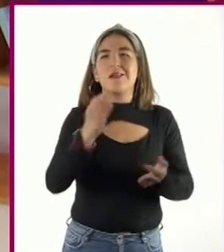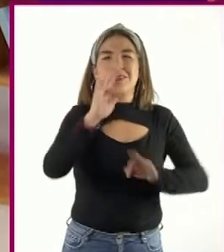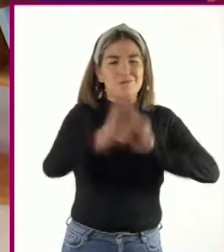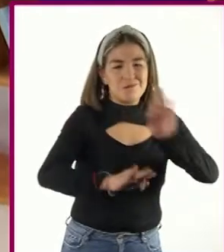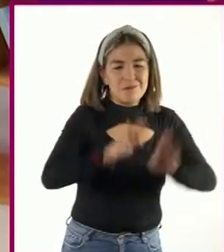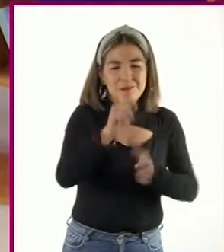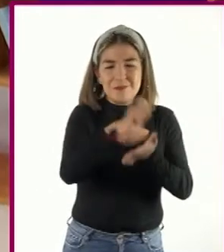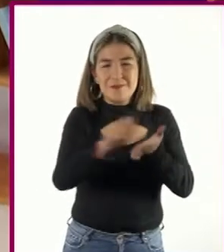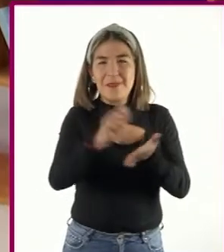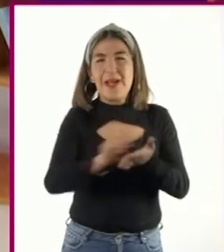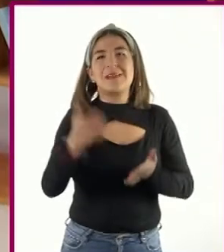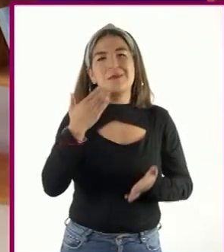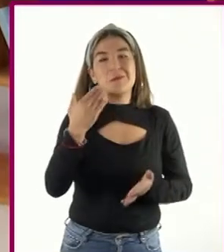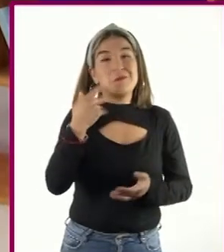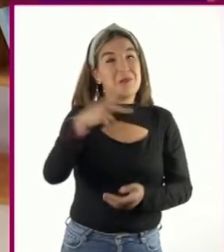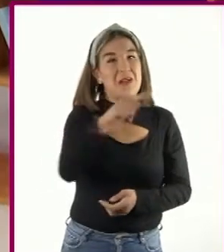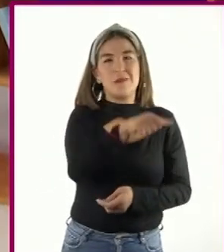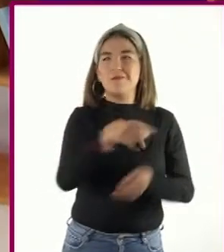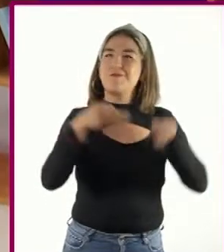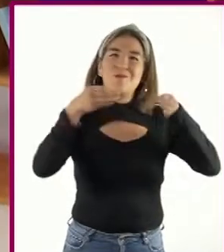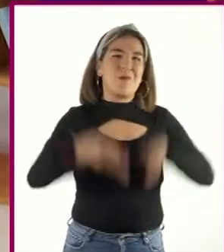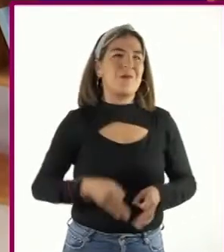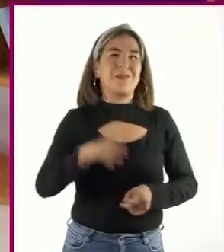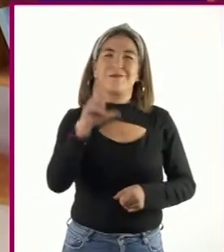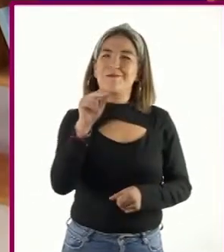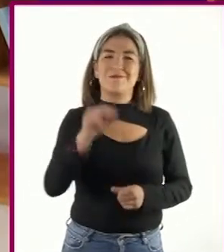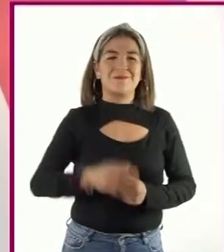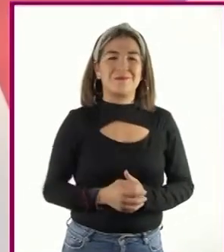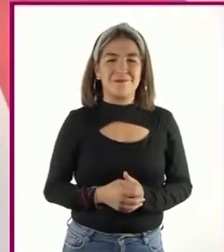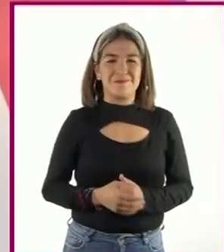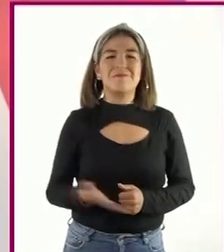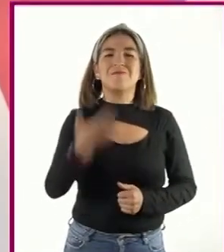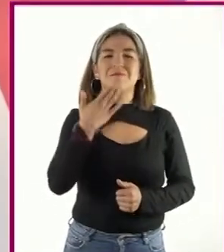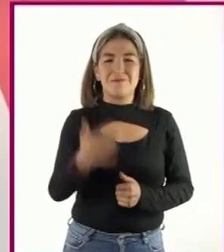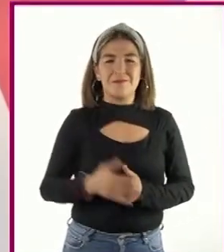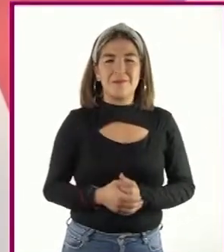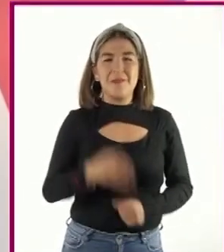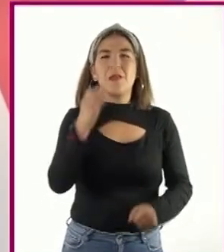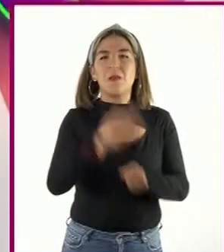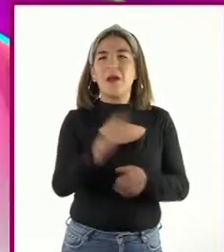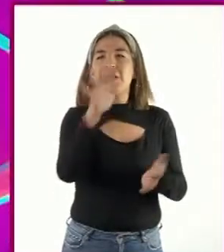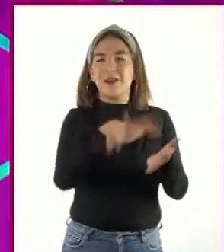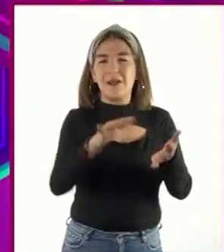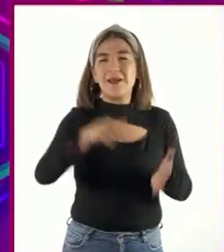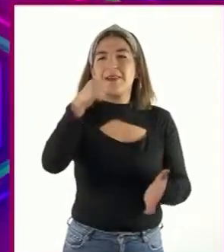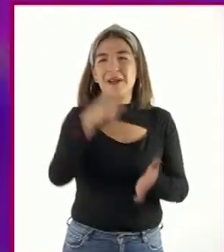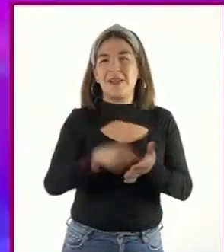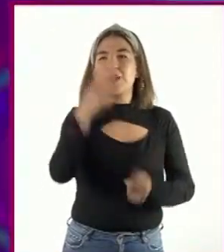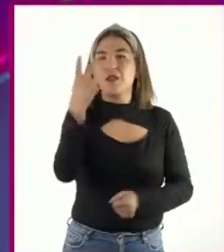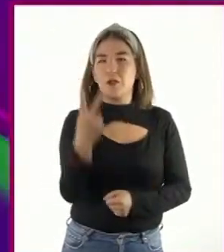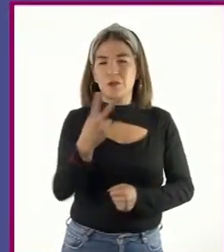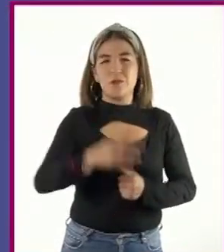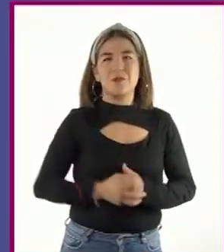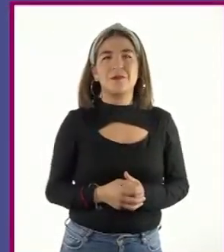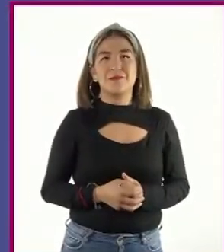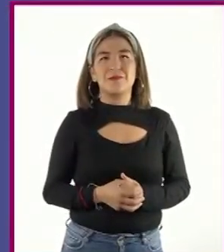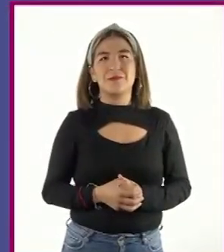no es formal. Muy bien. Leamos la carta dos. Carta dos.